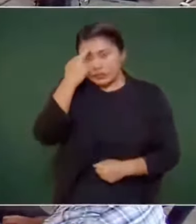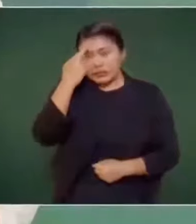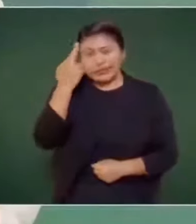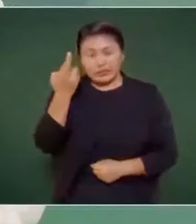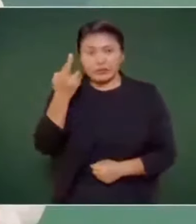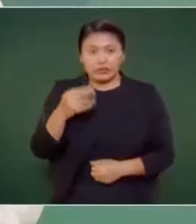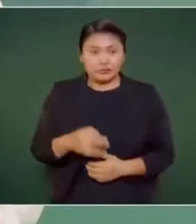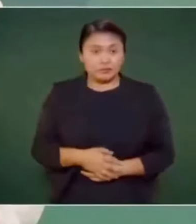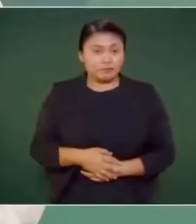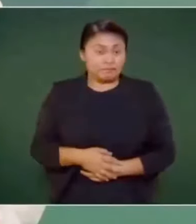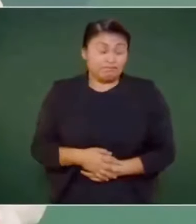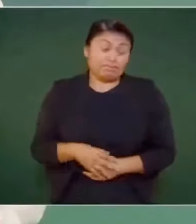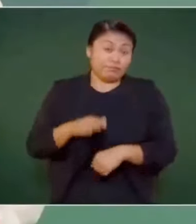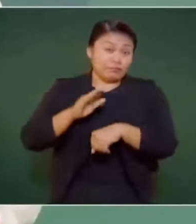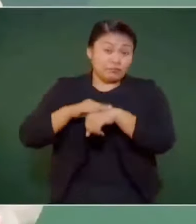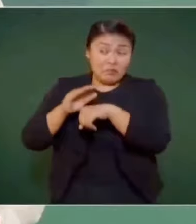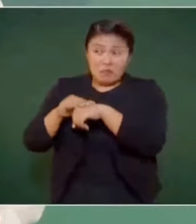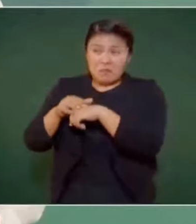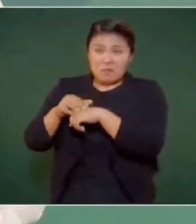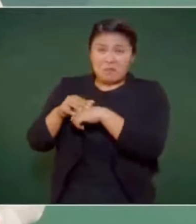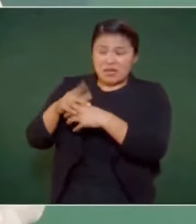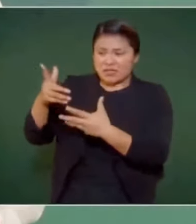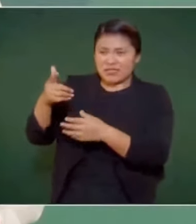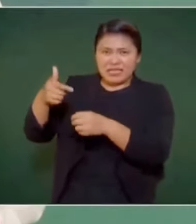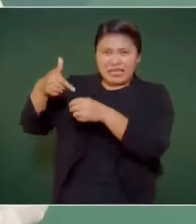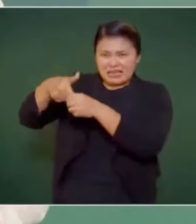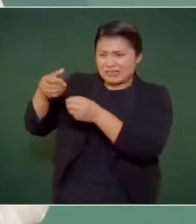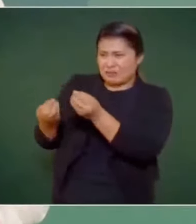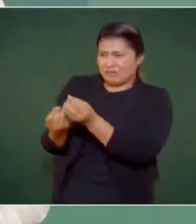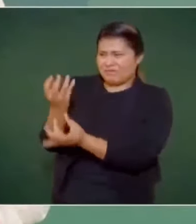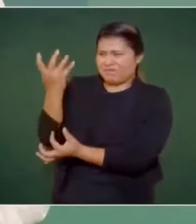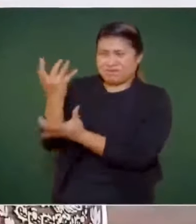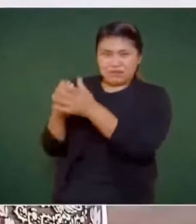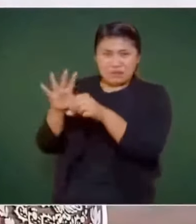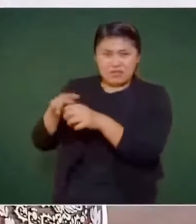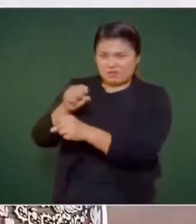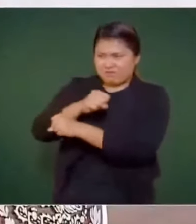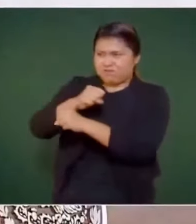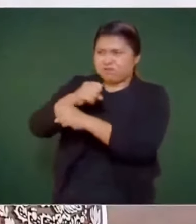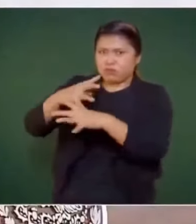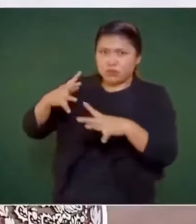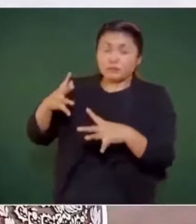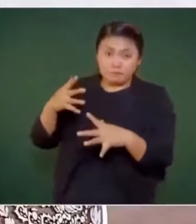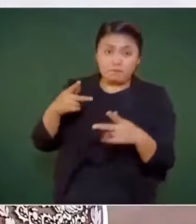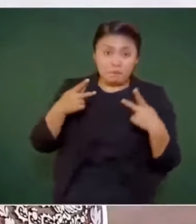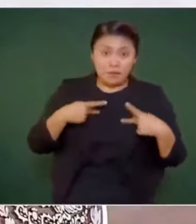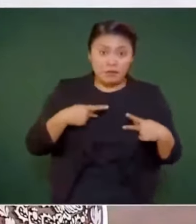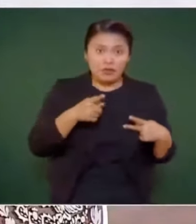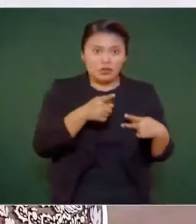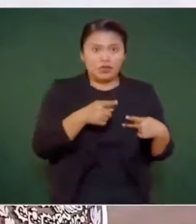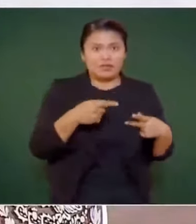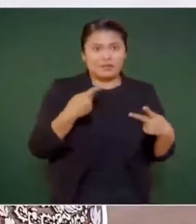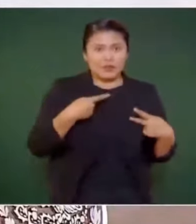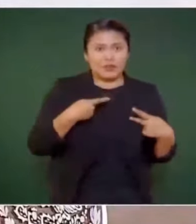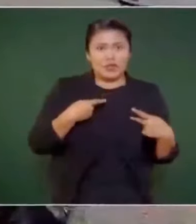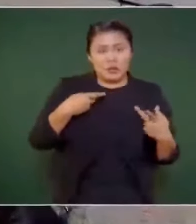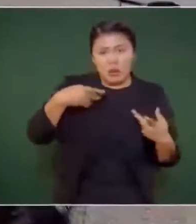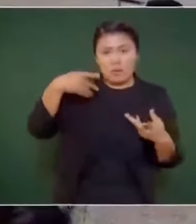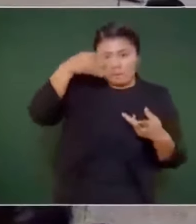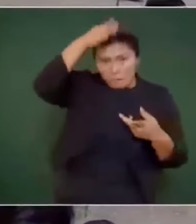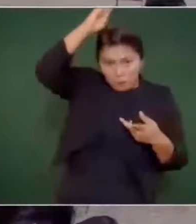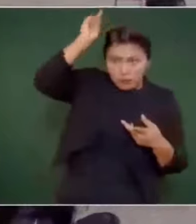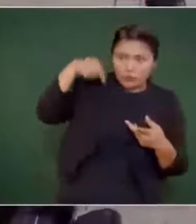incendiado más tanques con combustible, actuaron muy bien los bomberos de Pemex, los